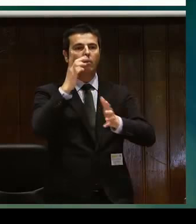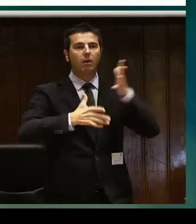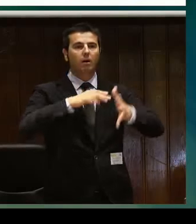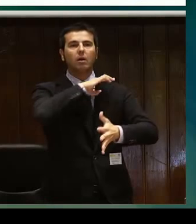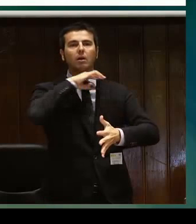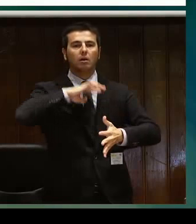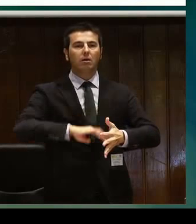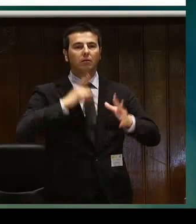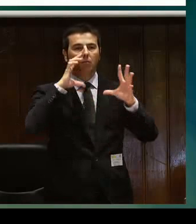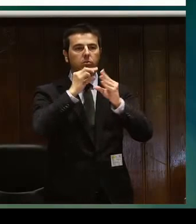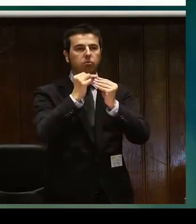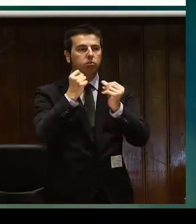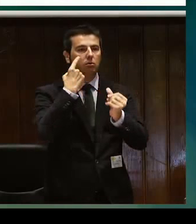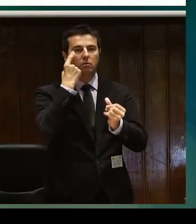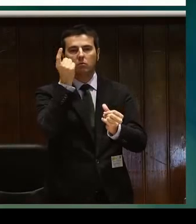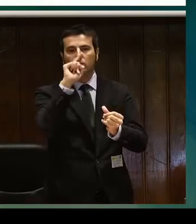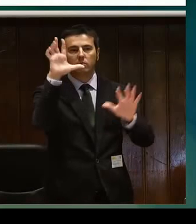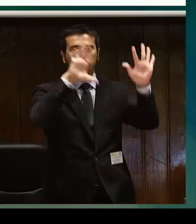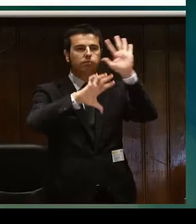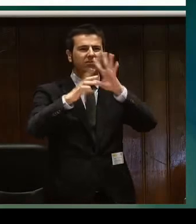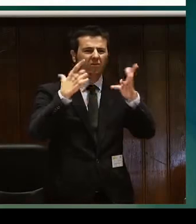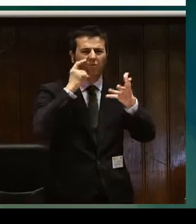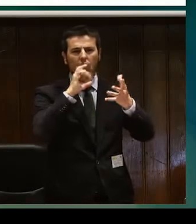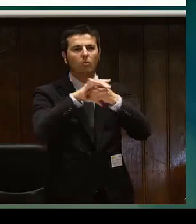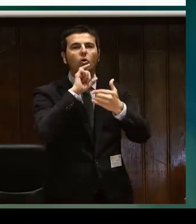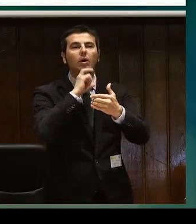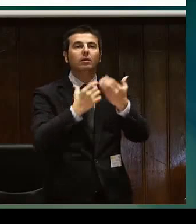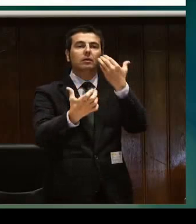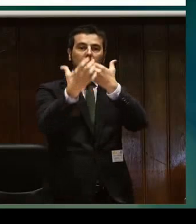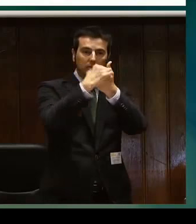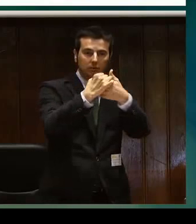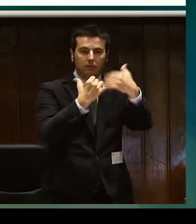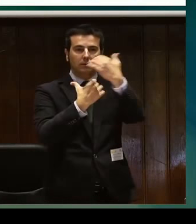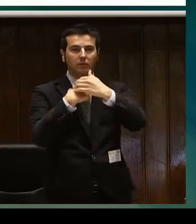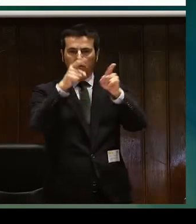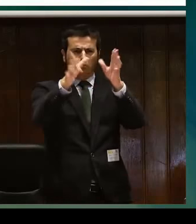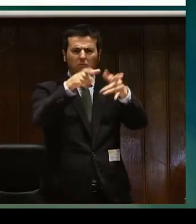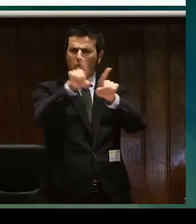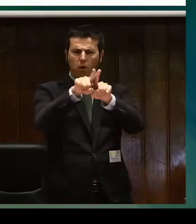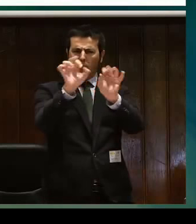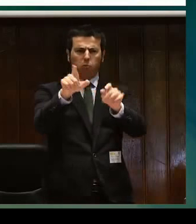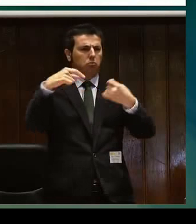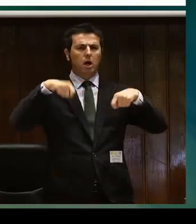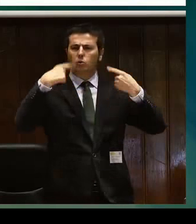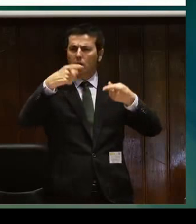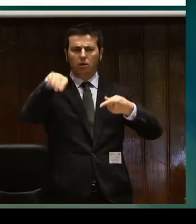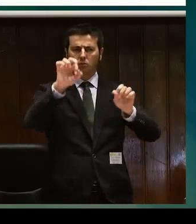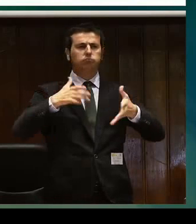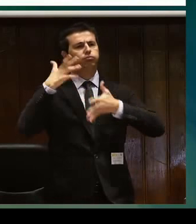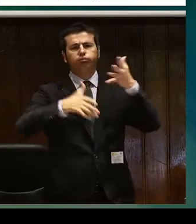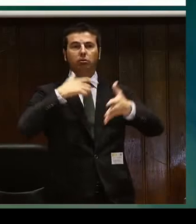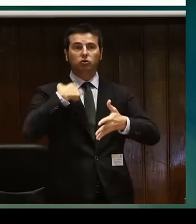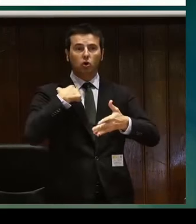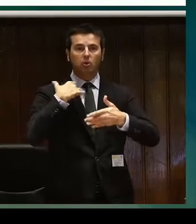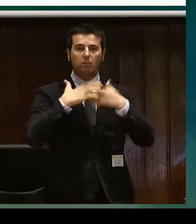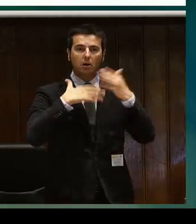Cuando existe una pérdida de campo de visión y la persona con problemas visuales deja de ver las manos de su interlocutor,